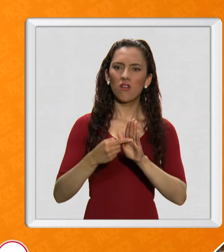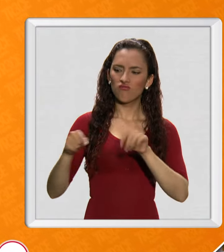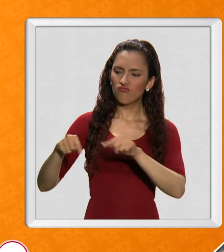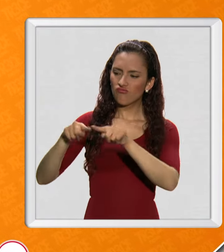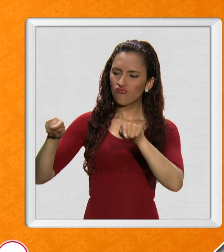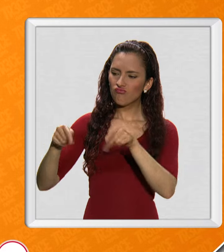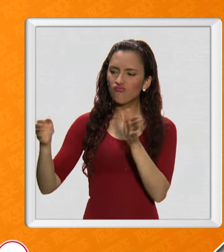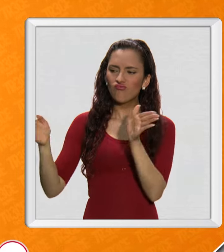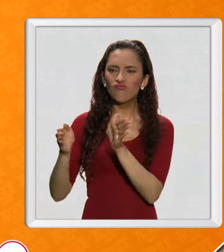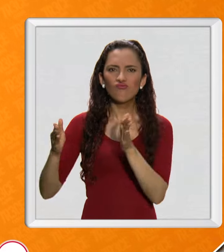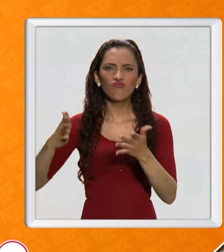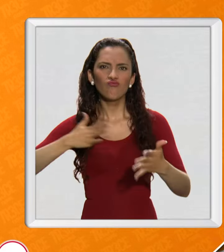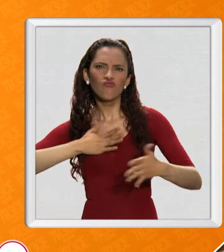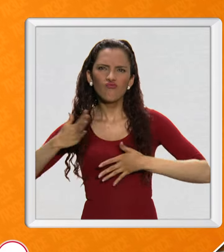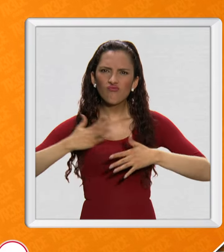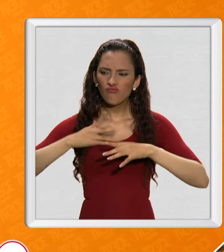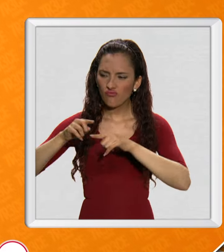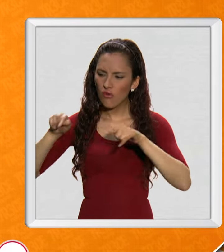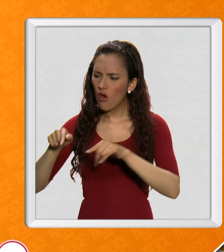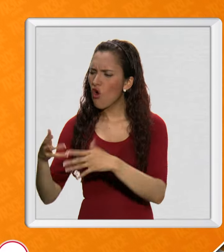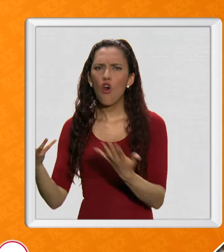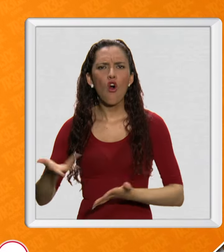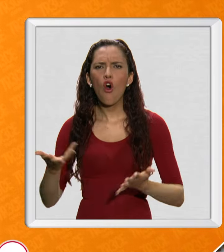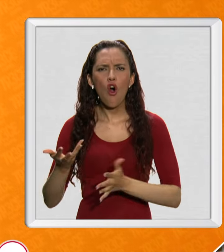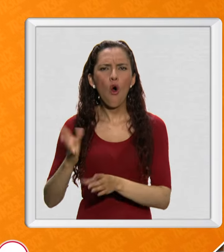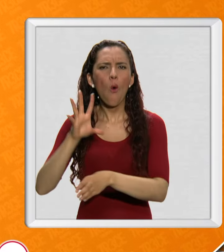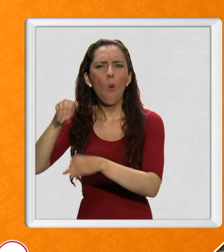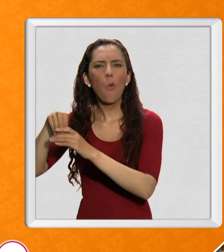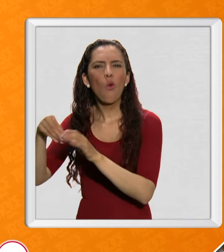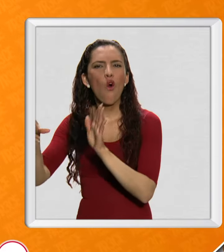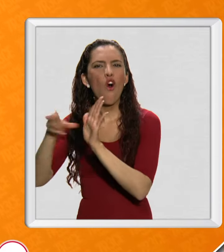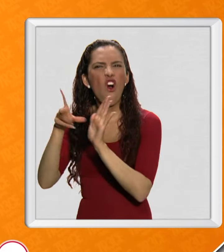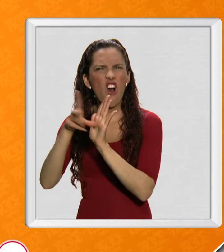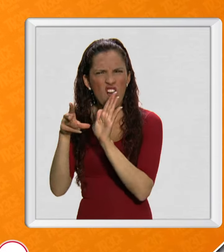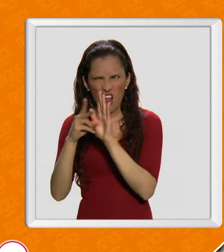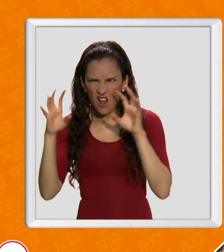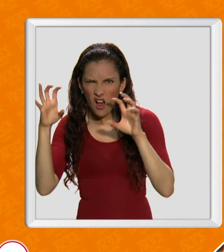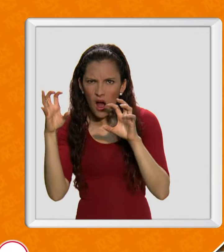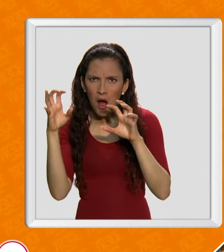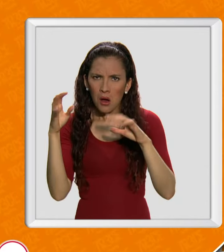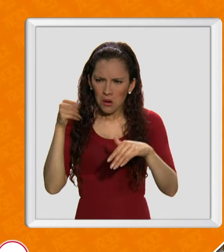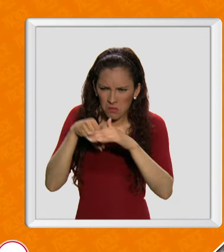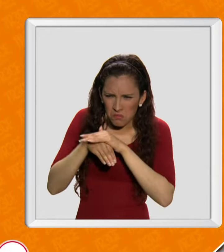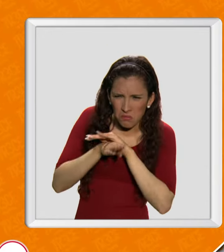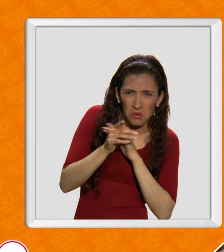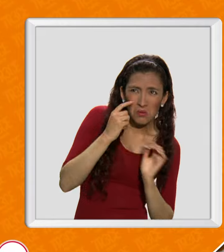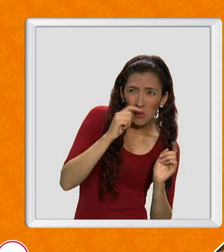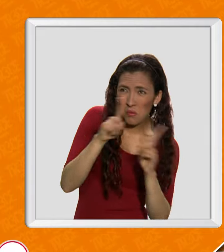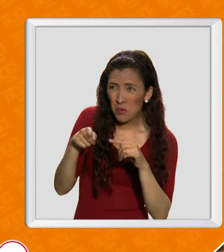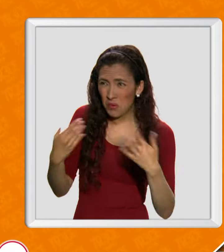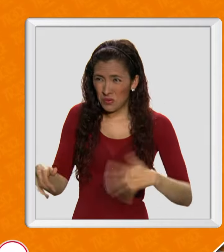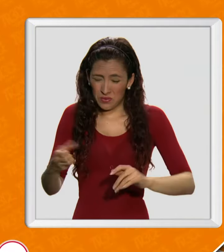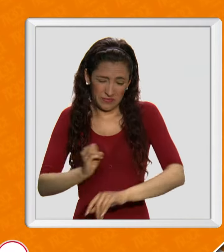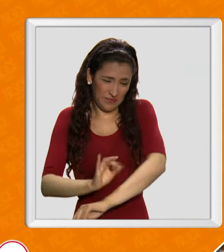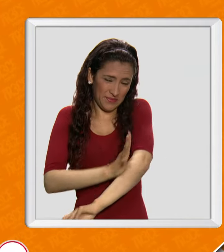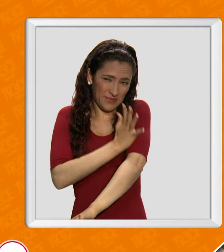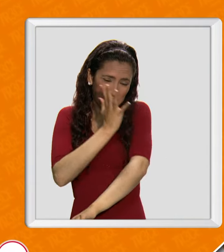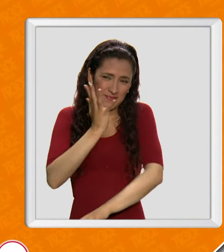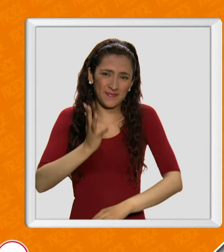y en esa función el Hotel del Terror, un recorrido que nos pondrá los pelos de punta.